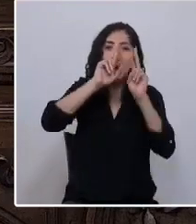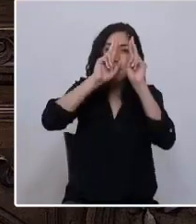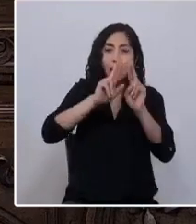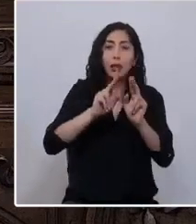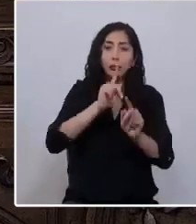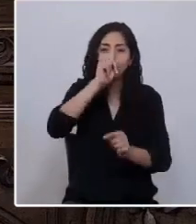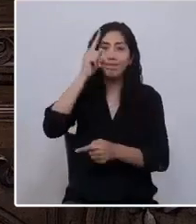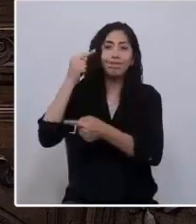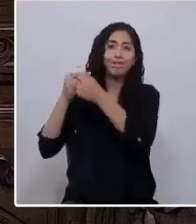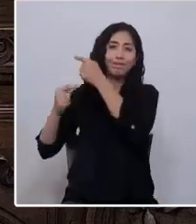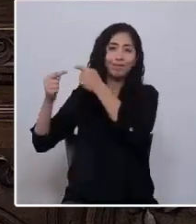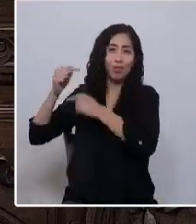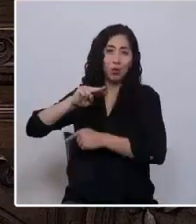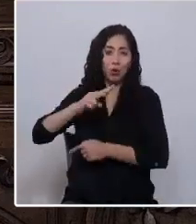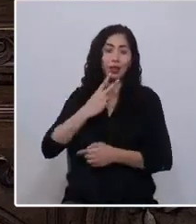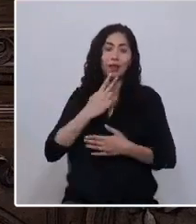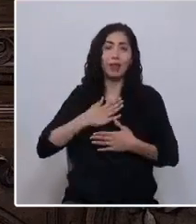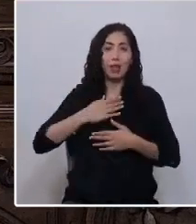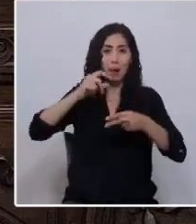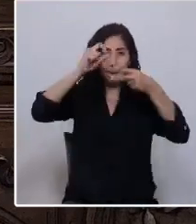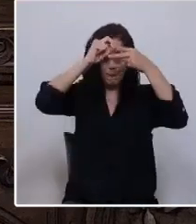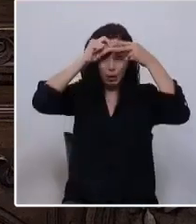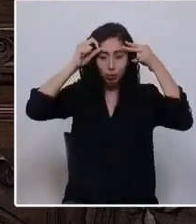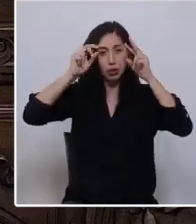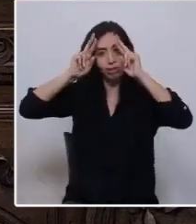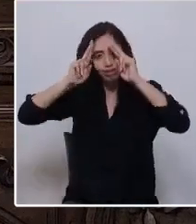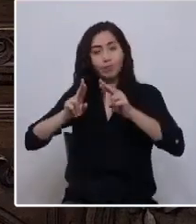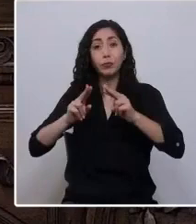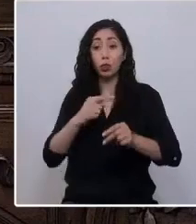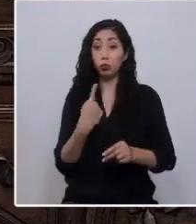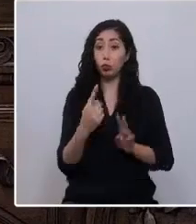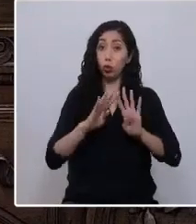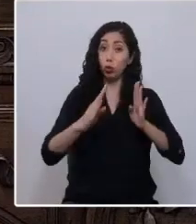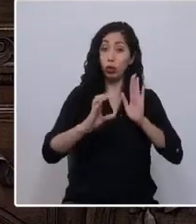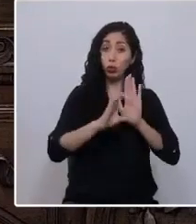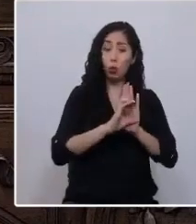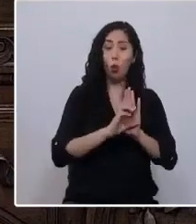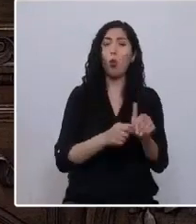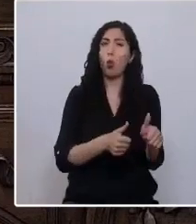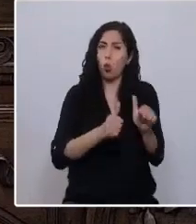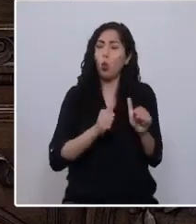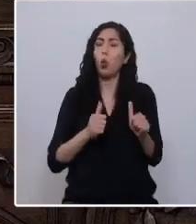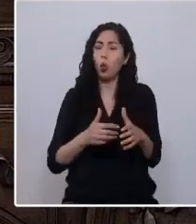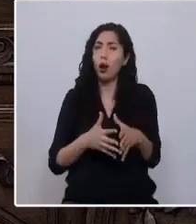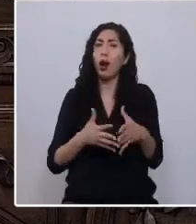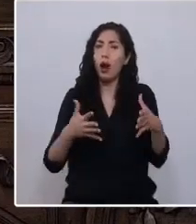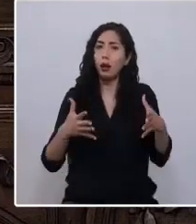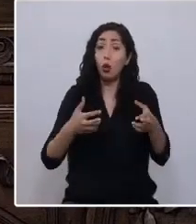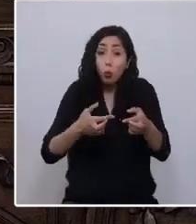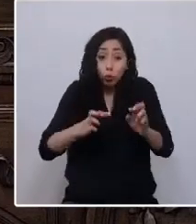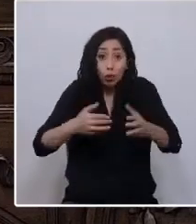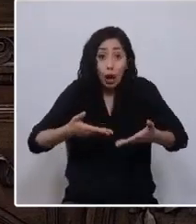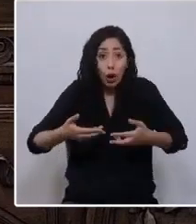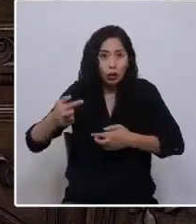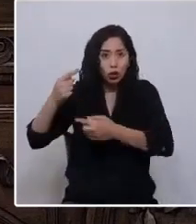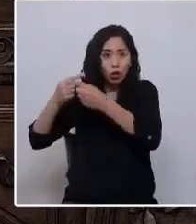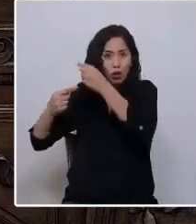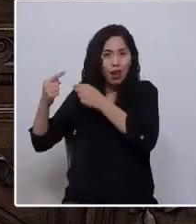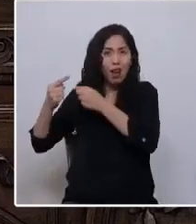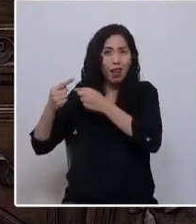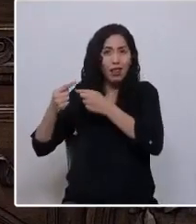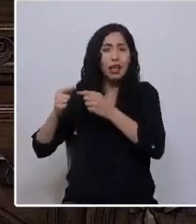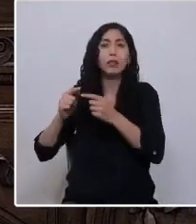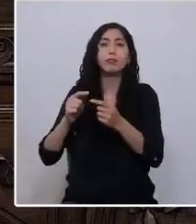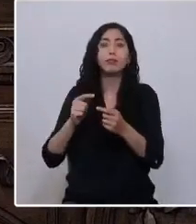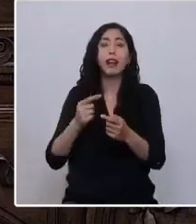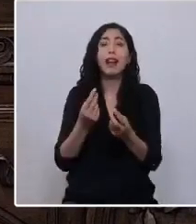mabuche. Como Constituyente tenemos un enorme desafío y la oportunidad histórica de cambiar la calidad de vida